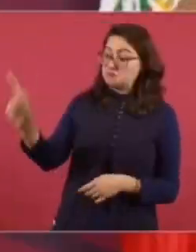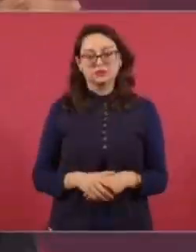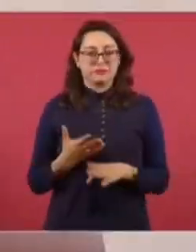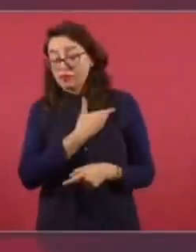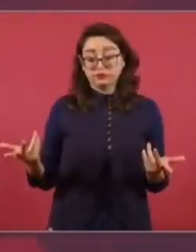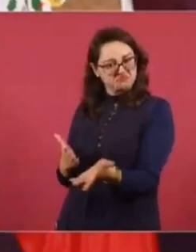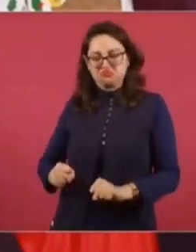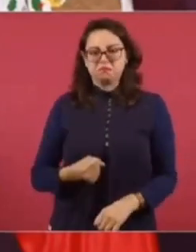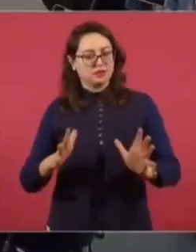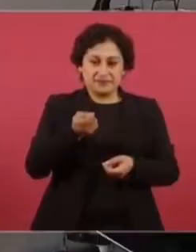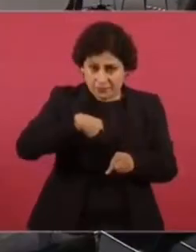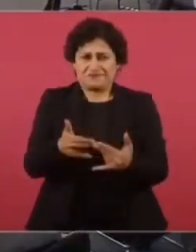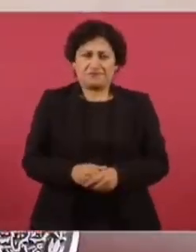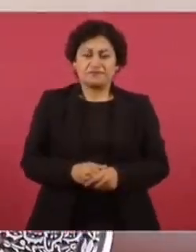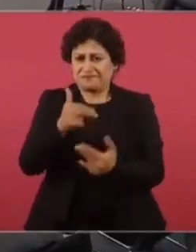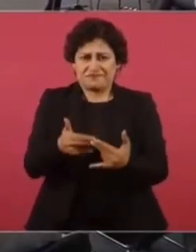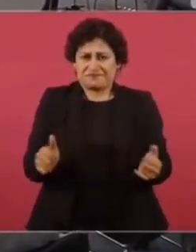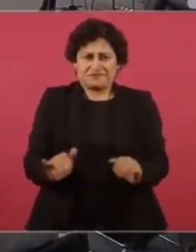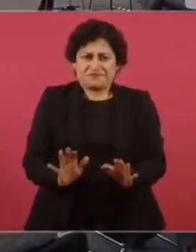Corte.